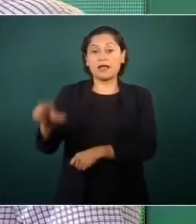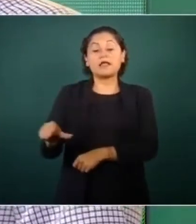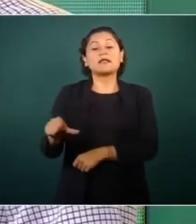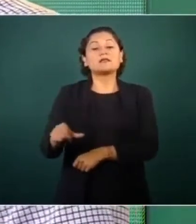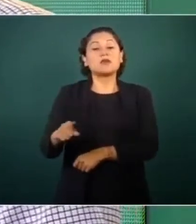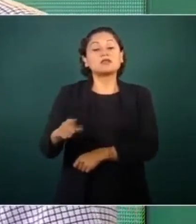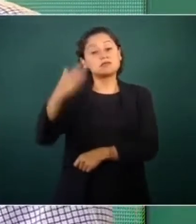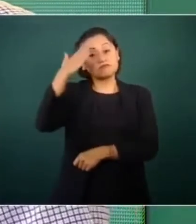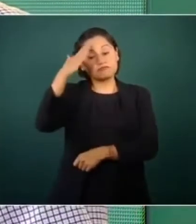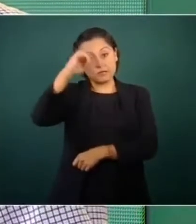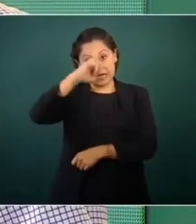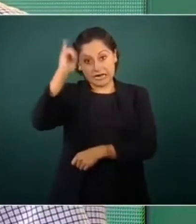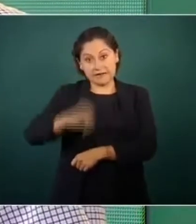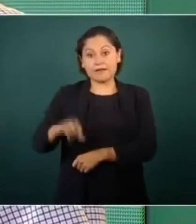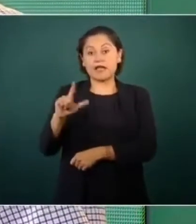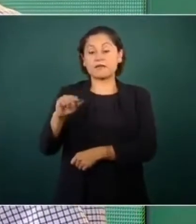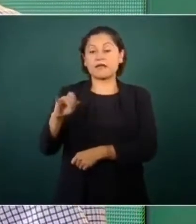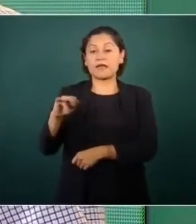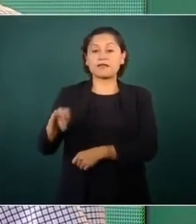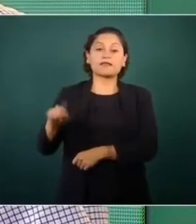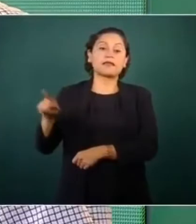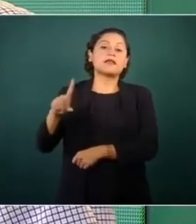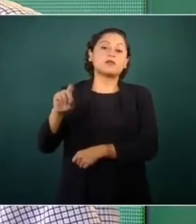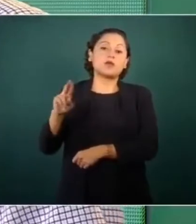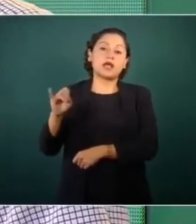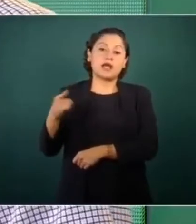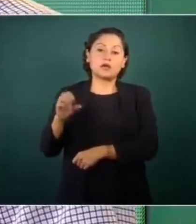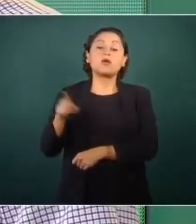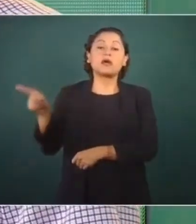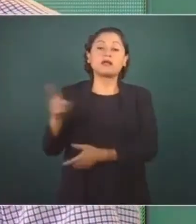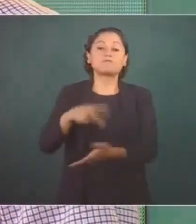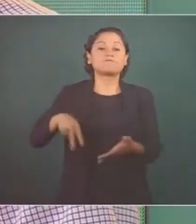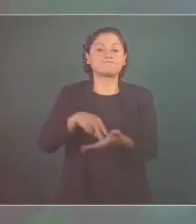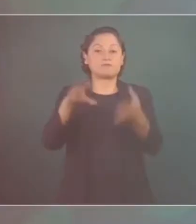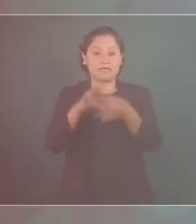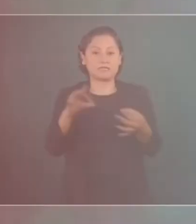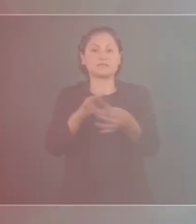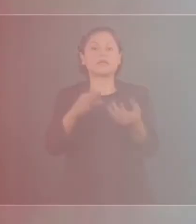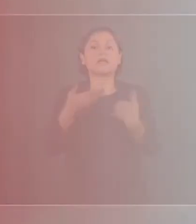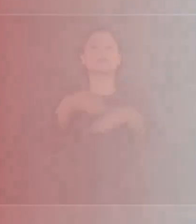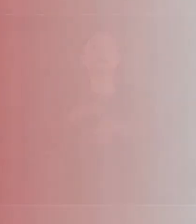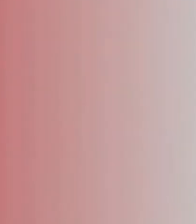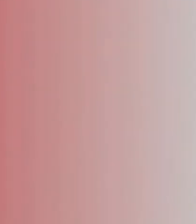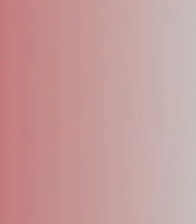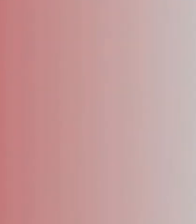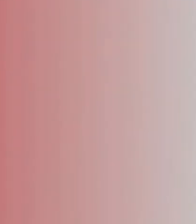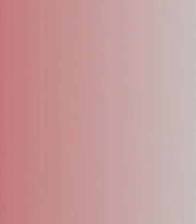Durán también va a informar sobre este tema de seguridad.